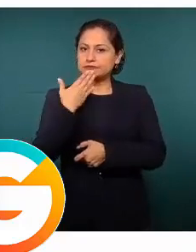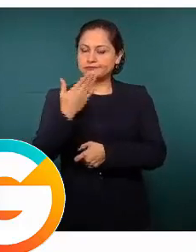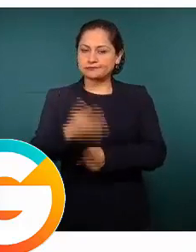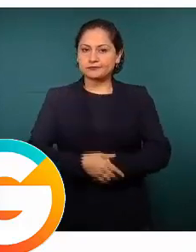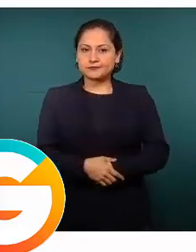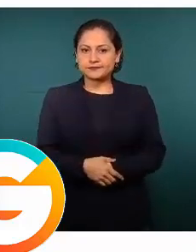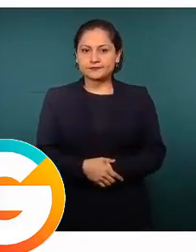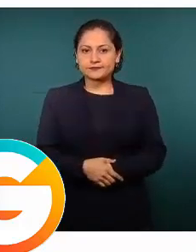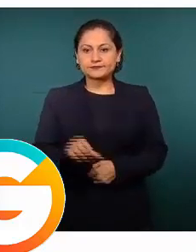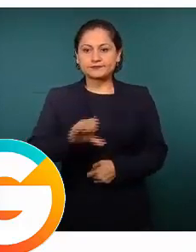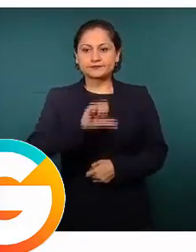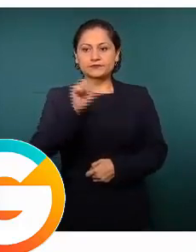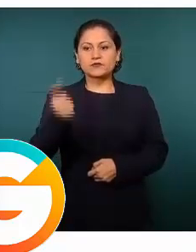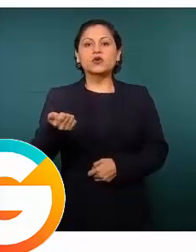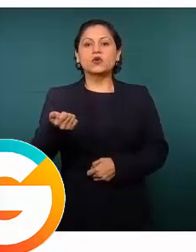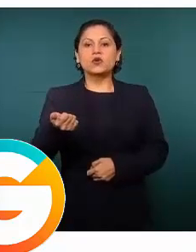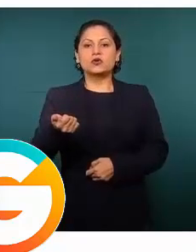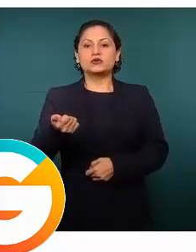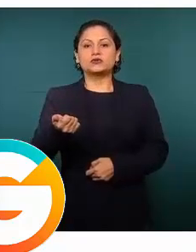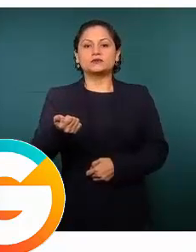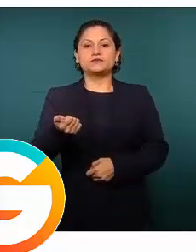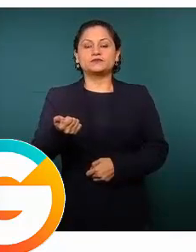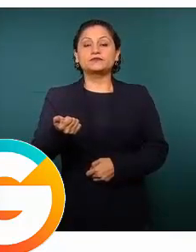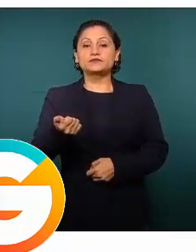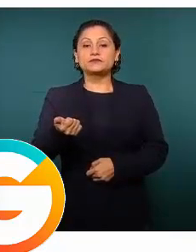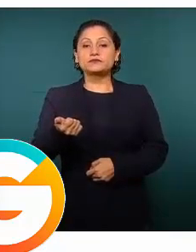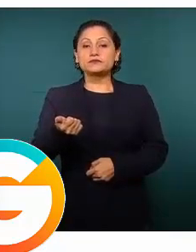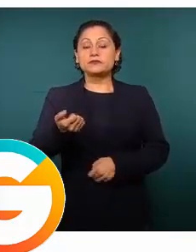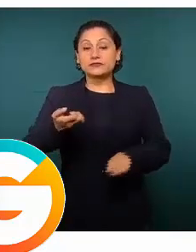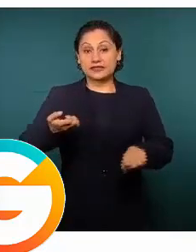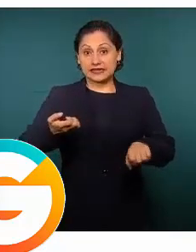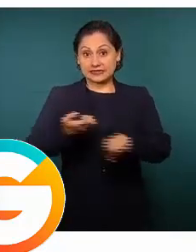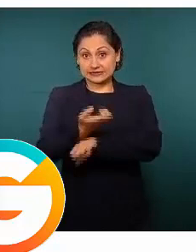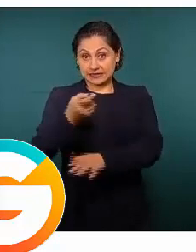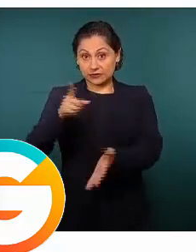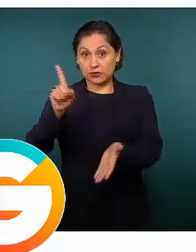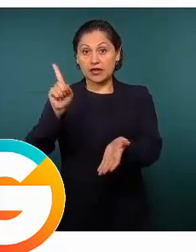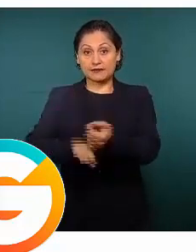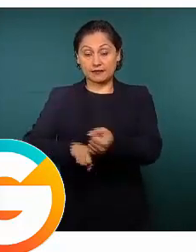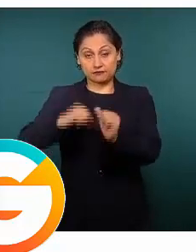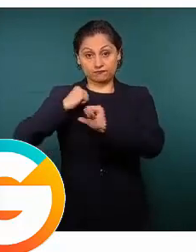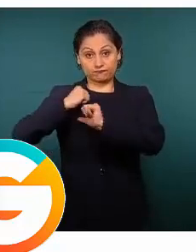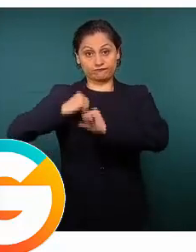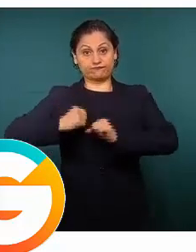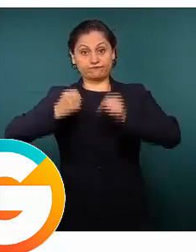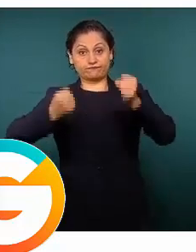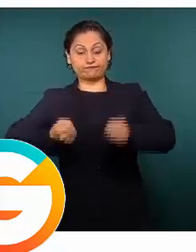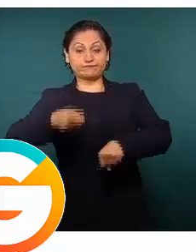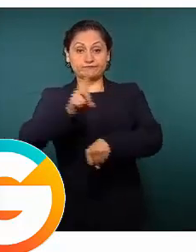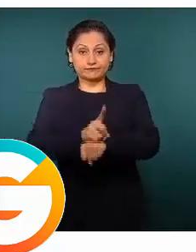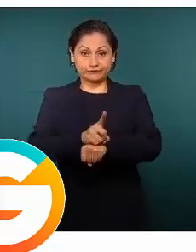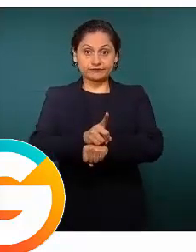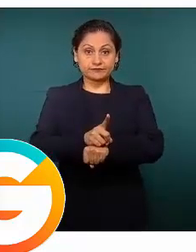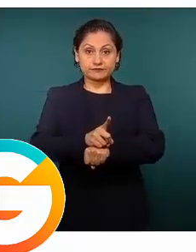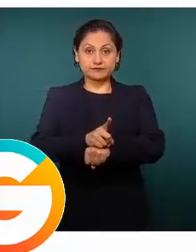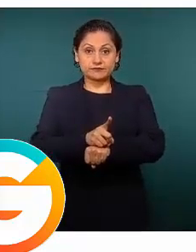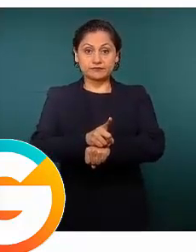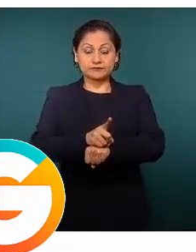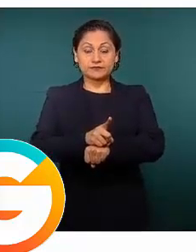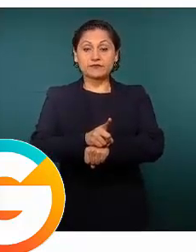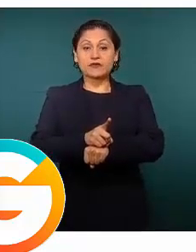En las fuerzas de seguridad del Estado que colaboran con… perdón, las fuerzas de seguridad